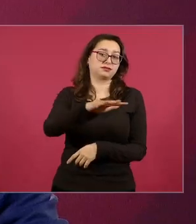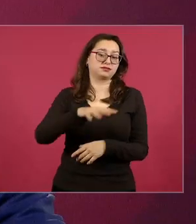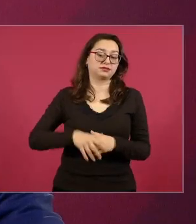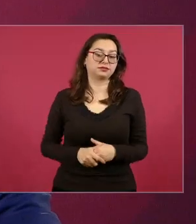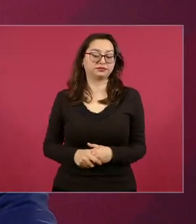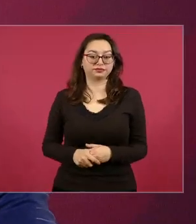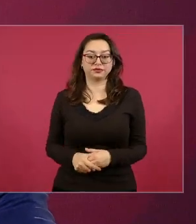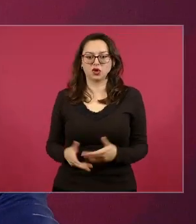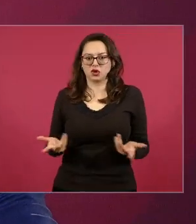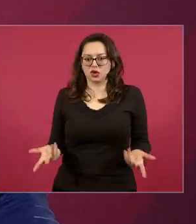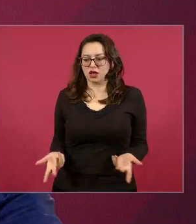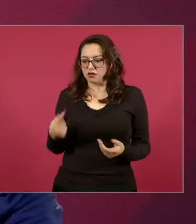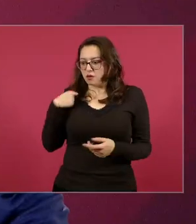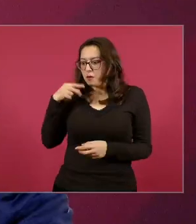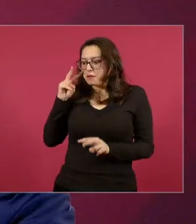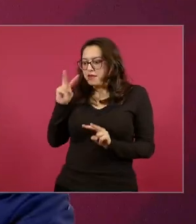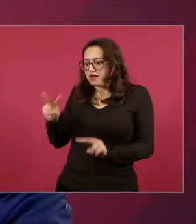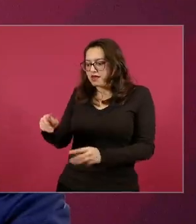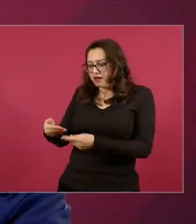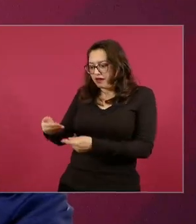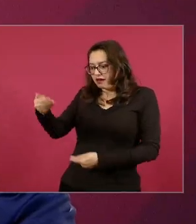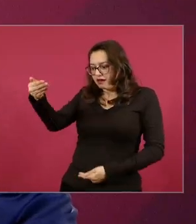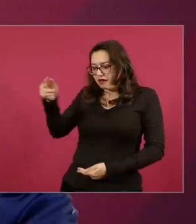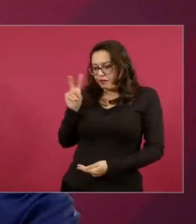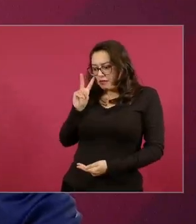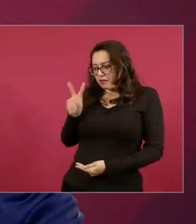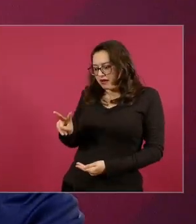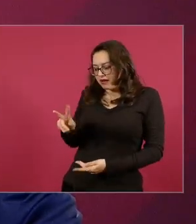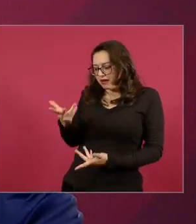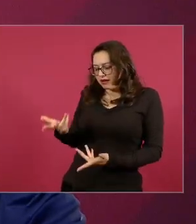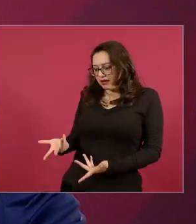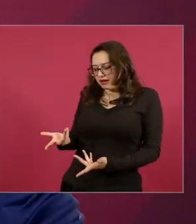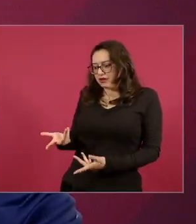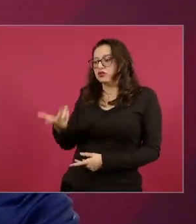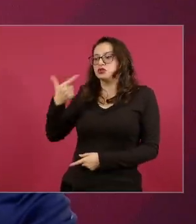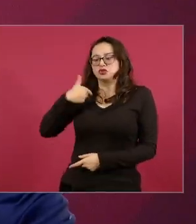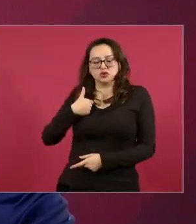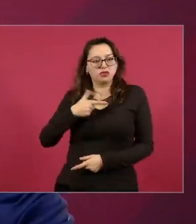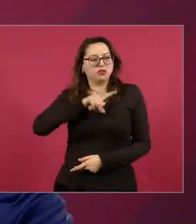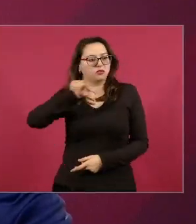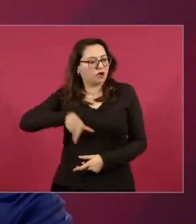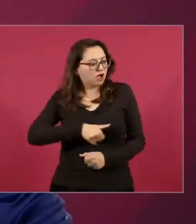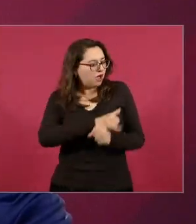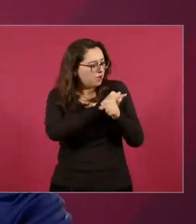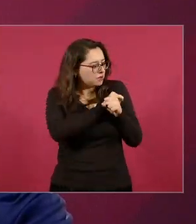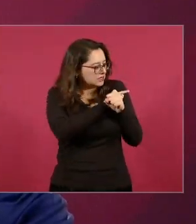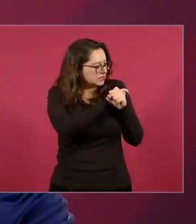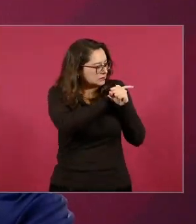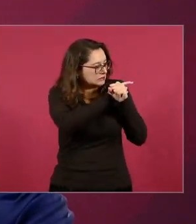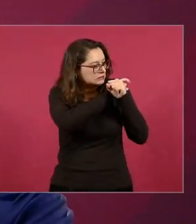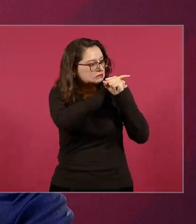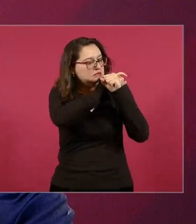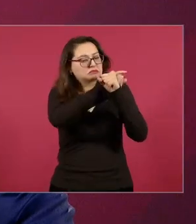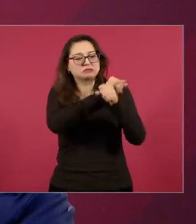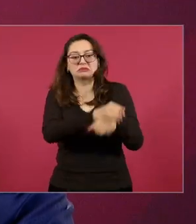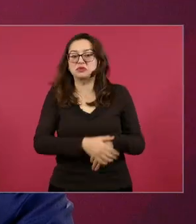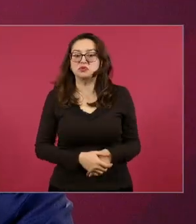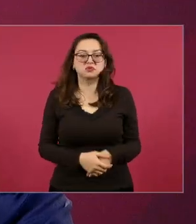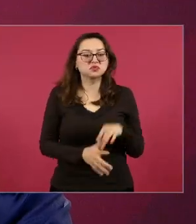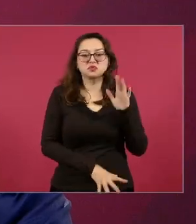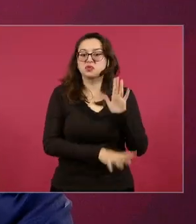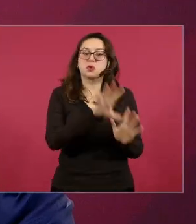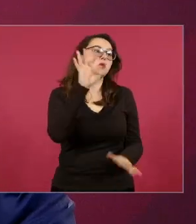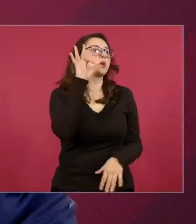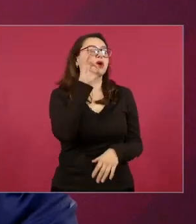en toda la colección de los periódicos de regeneración en todos los textos no la he